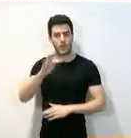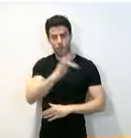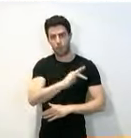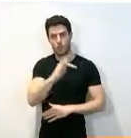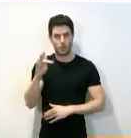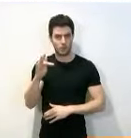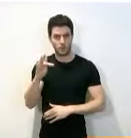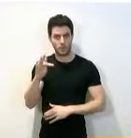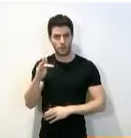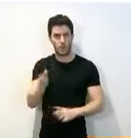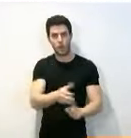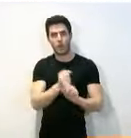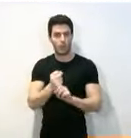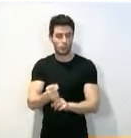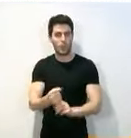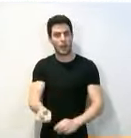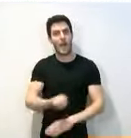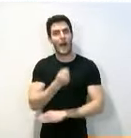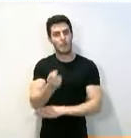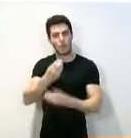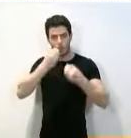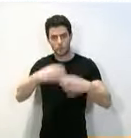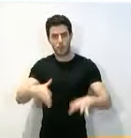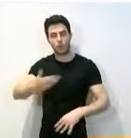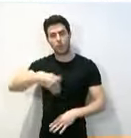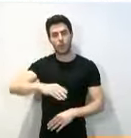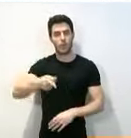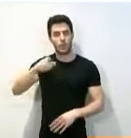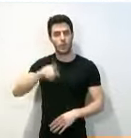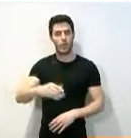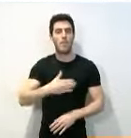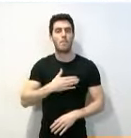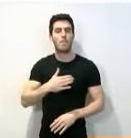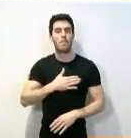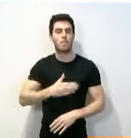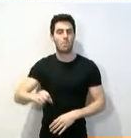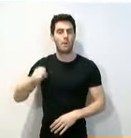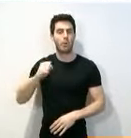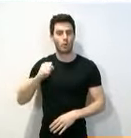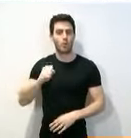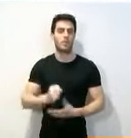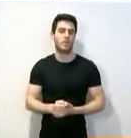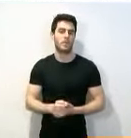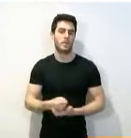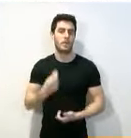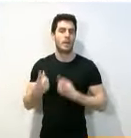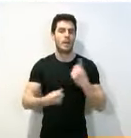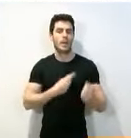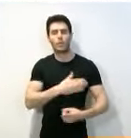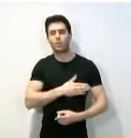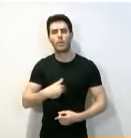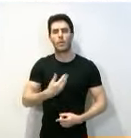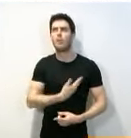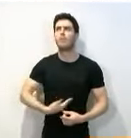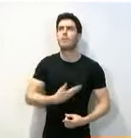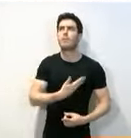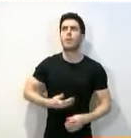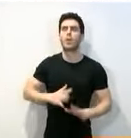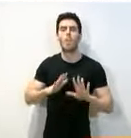con seguir impulsando nuestra historia y ese patriotismo que algunos pretenden apropiarse, pero que es